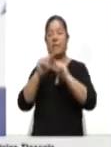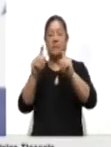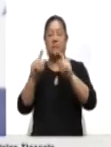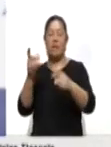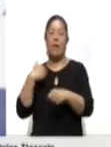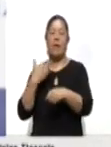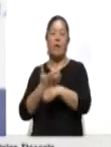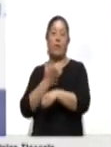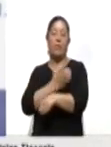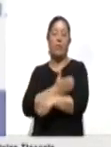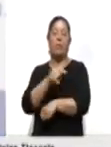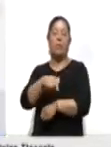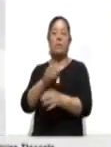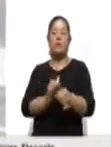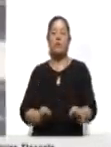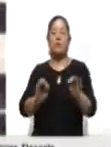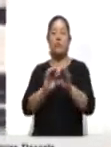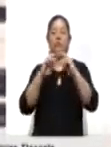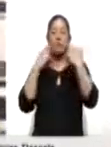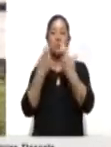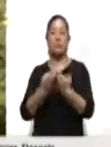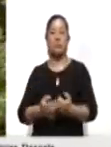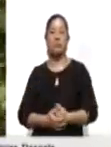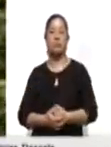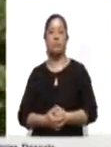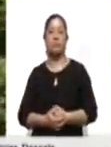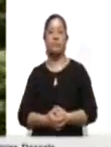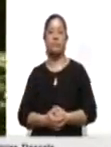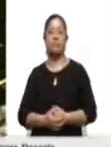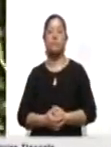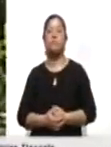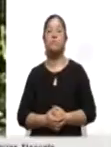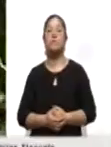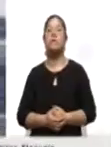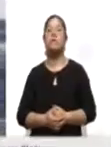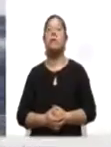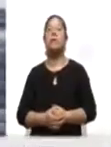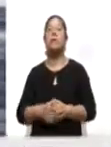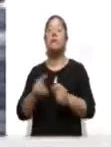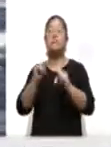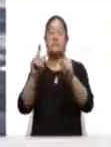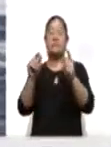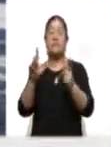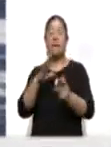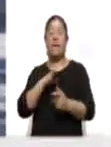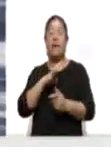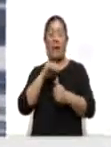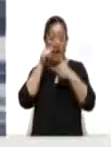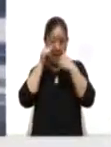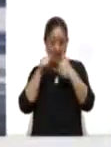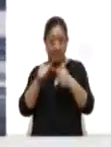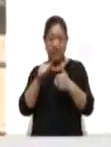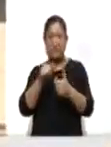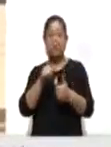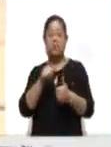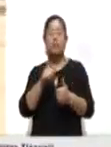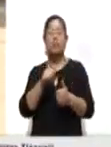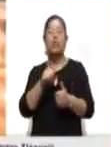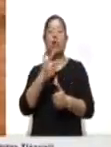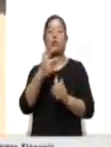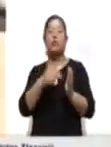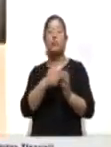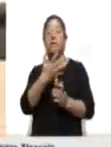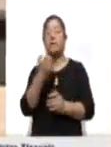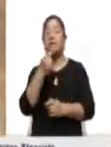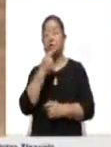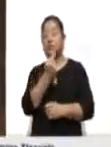acompañarme a esta importante reunión. En la entidad, las estancias infantiles atendían a más de 8.500 niños y generaban